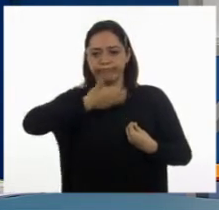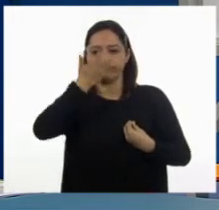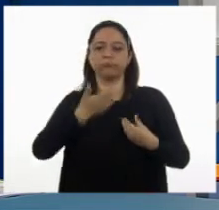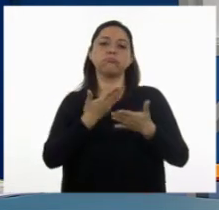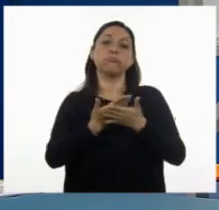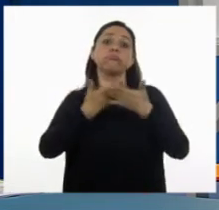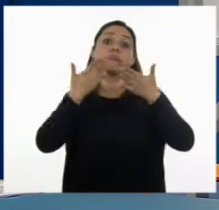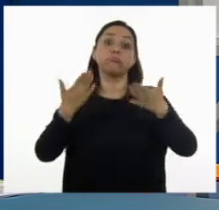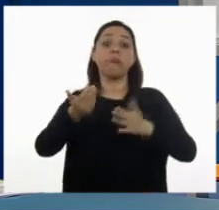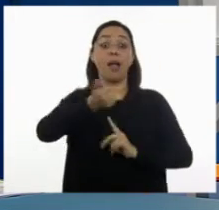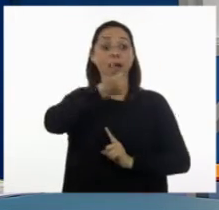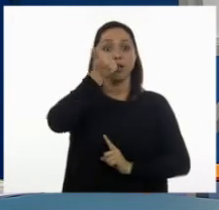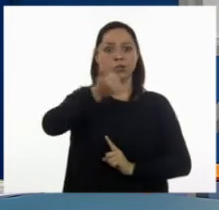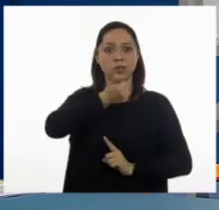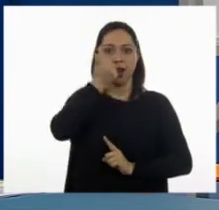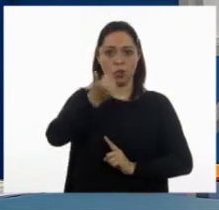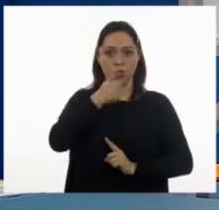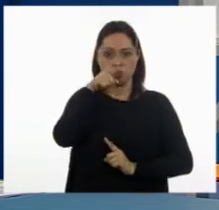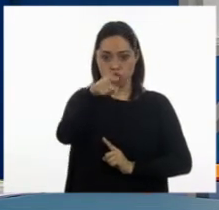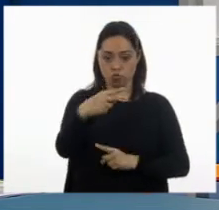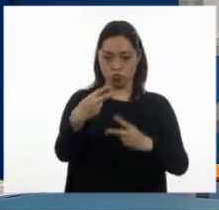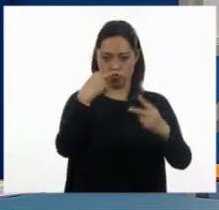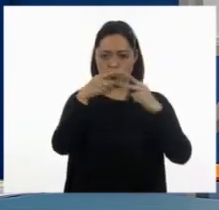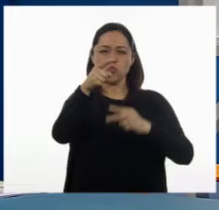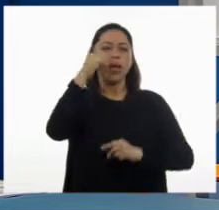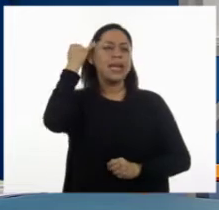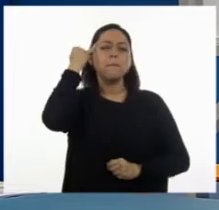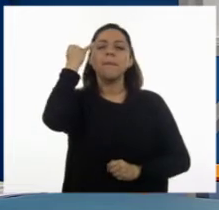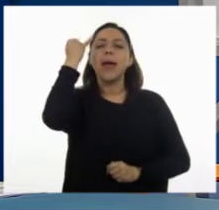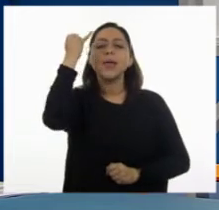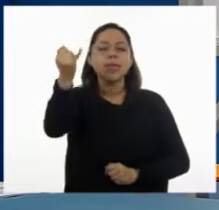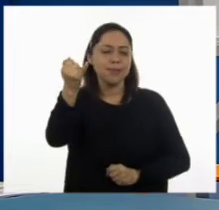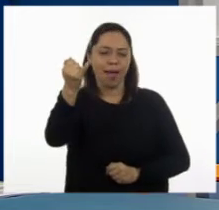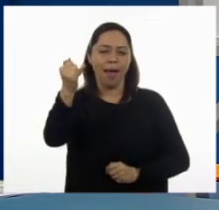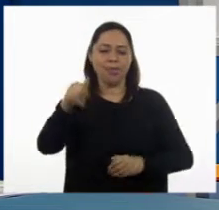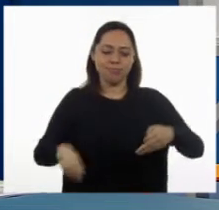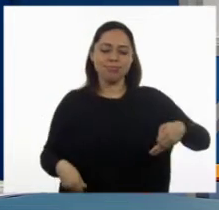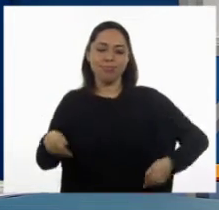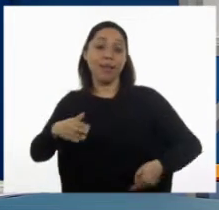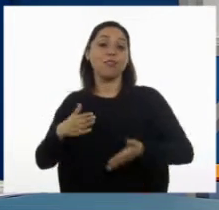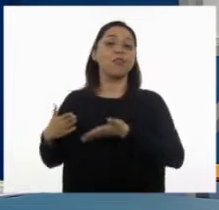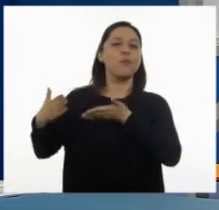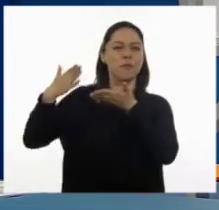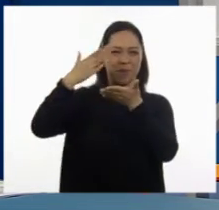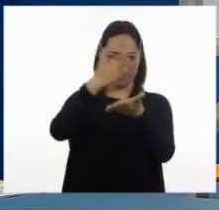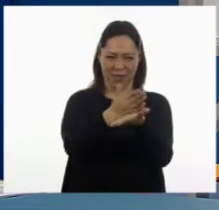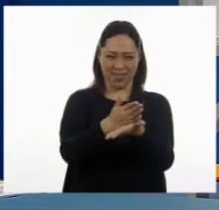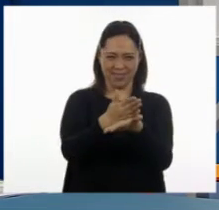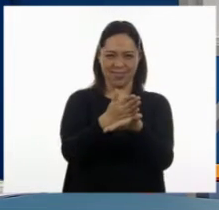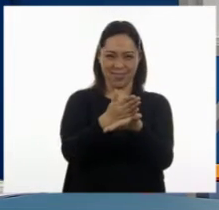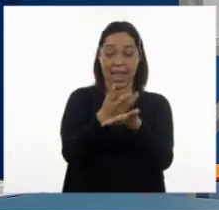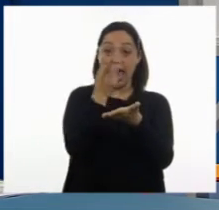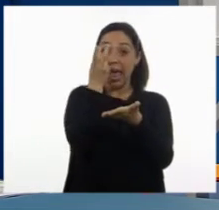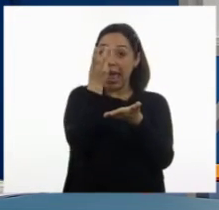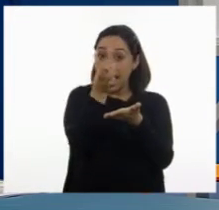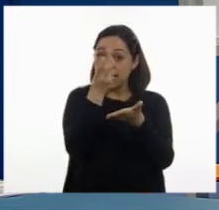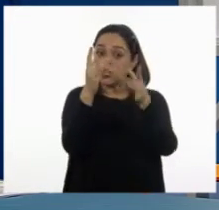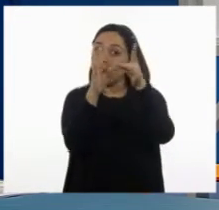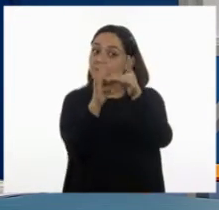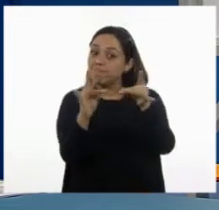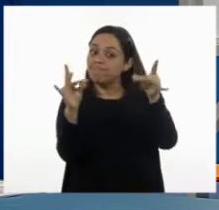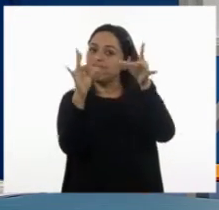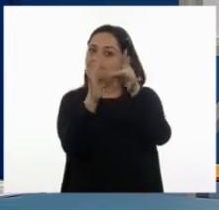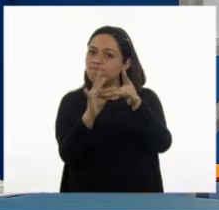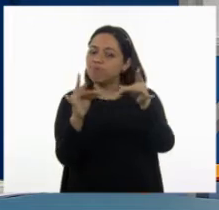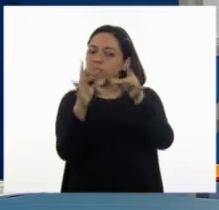mirando, que imaginen el teatro donde van a asistir los niños del desafío y que escriban las indicaciones que les darían